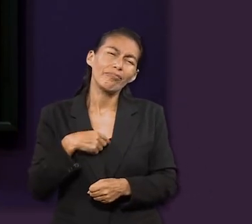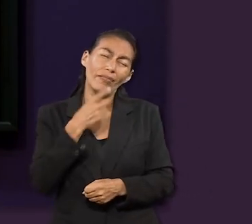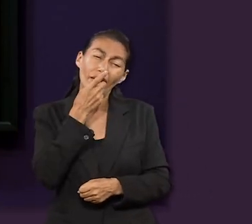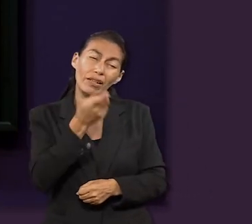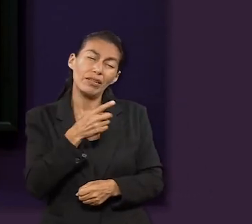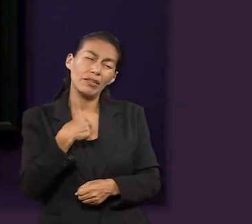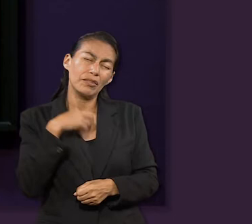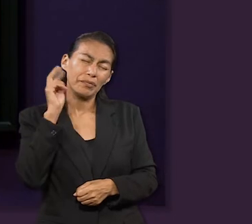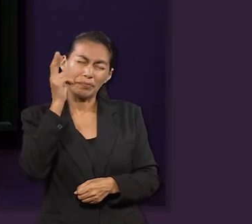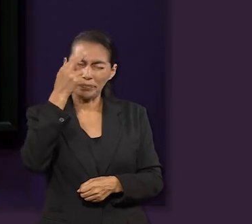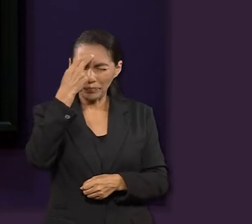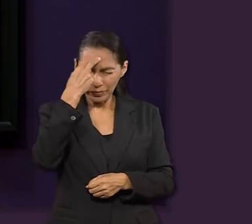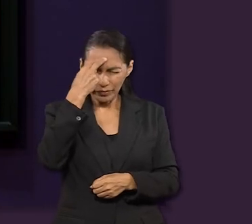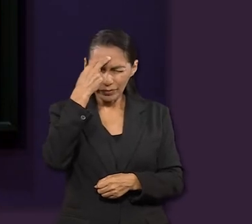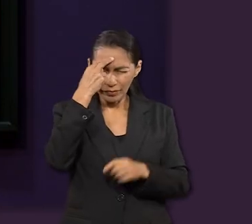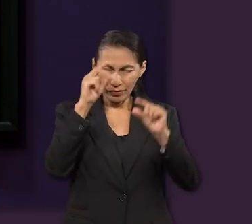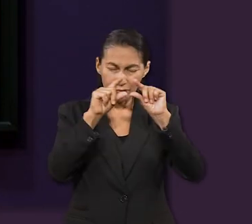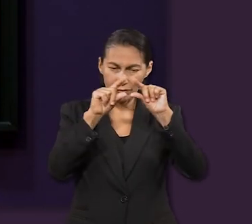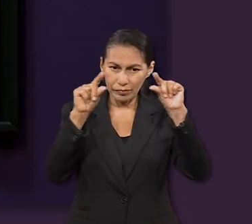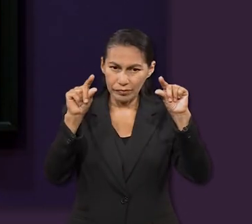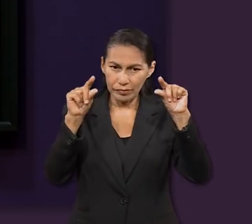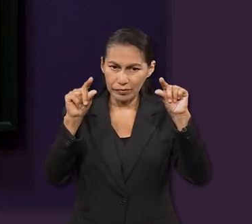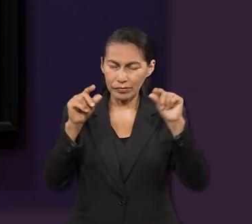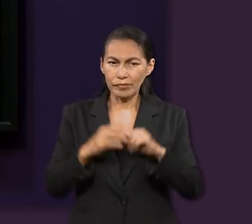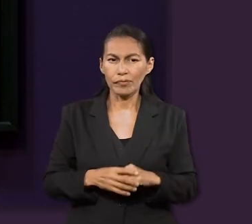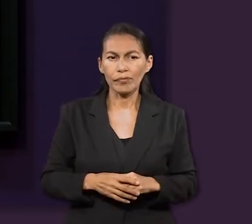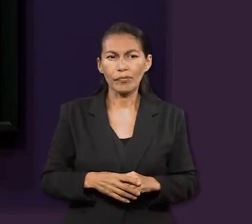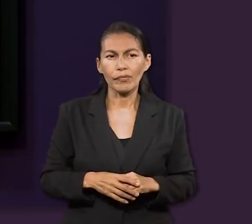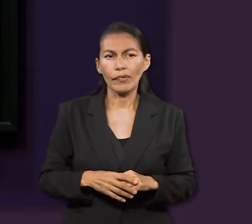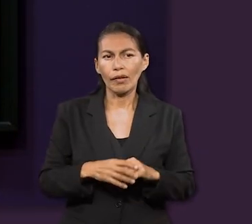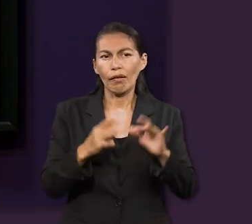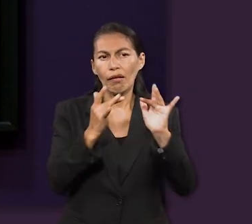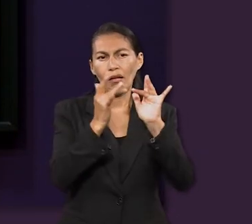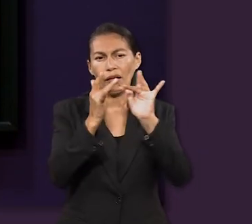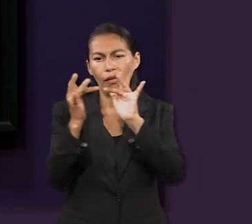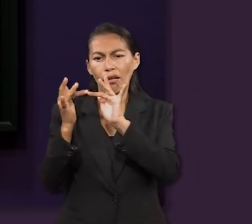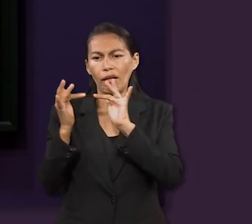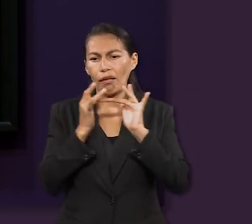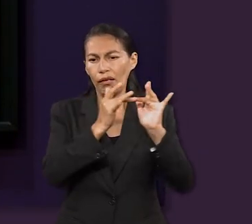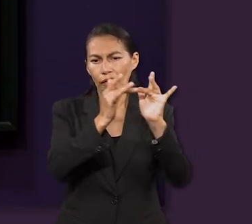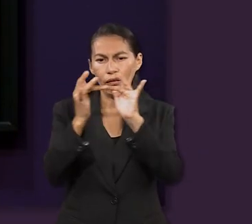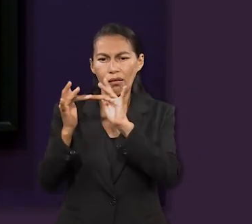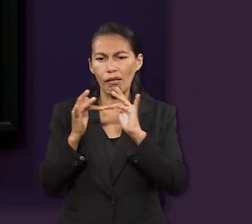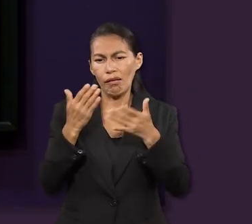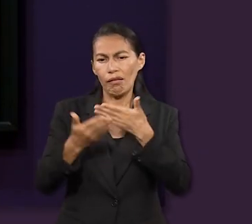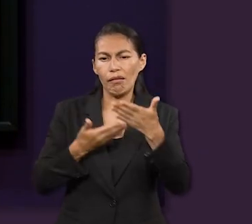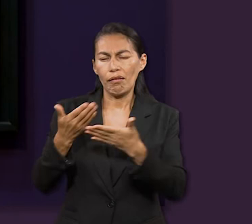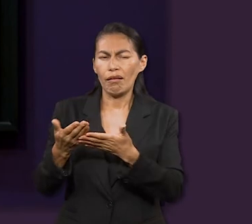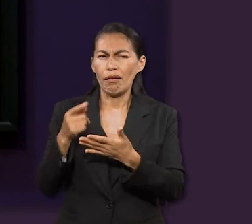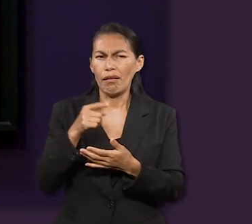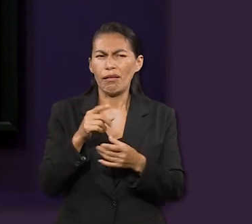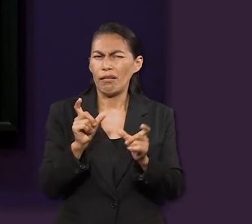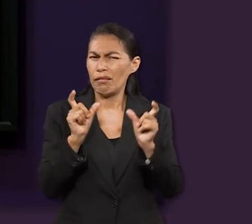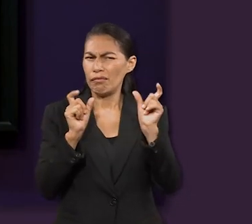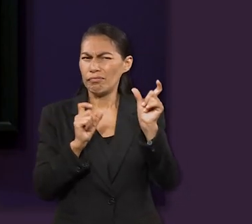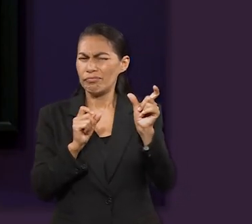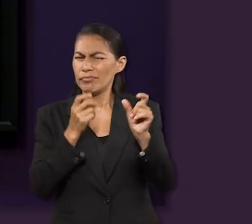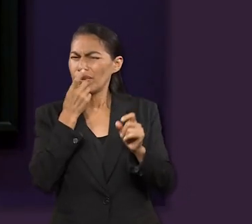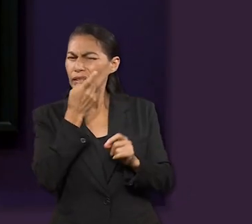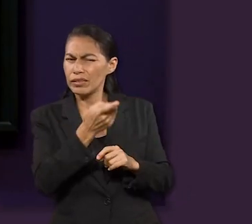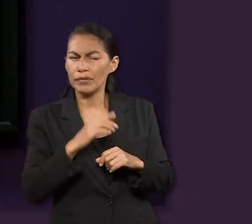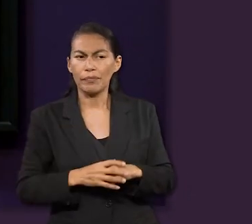acordé de una imagen, una frase, por ahí que me salió en redes sociales, que decía que tú eliges cómo,